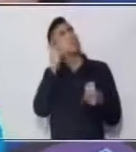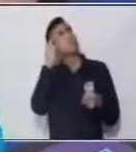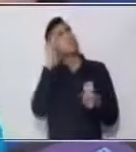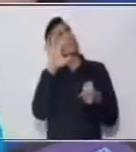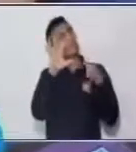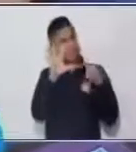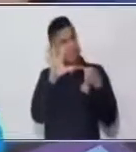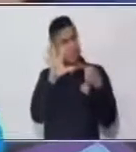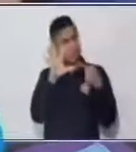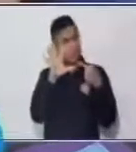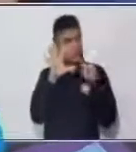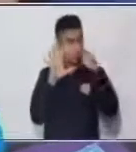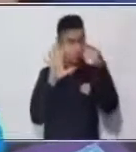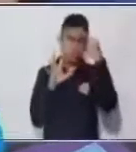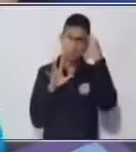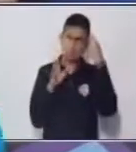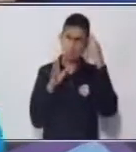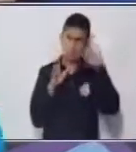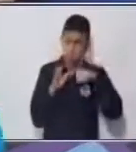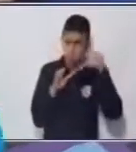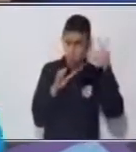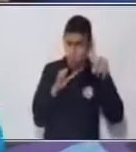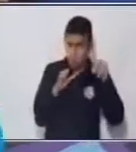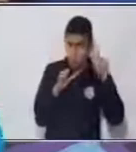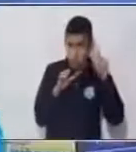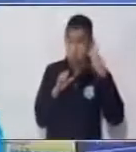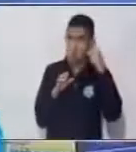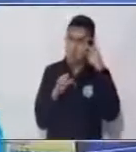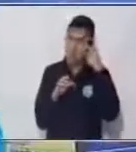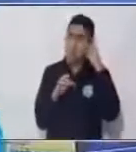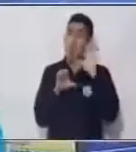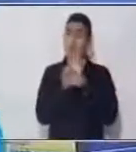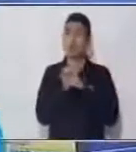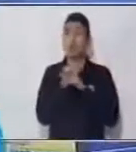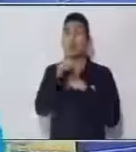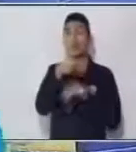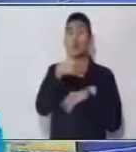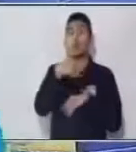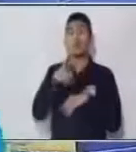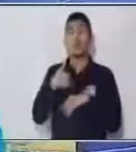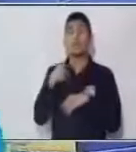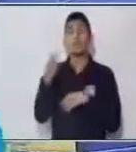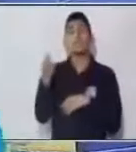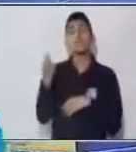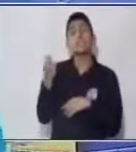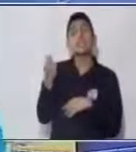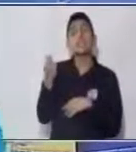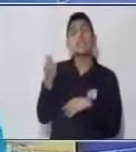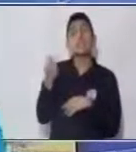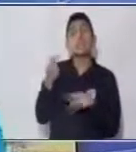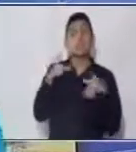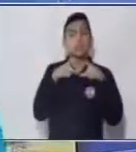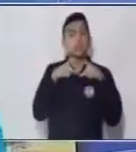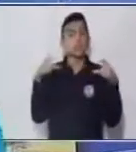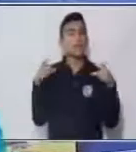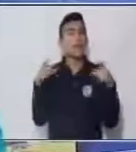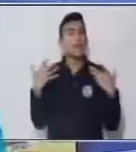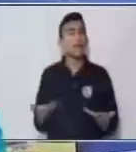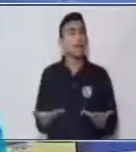cinco es divisor de cien? ¿Qué piensan ustedes? Piensen por ejemplo Si ustedes tuvieran que hacer sencillo un billete de a cien